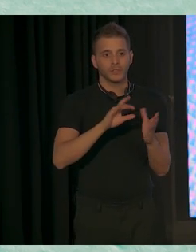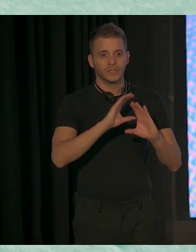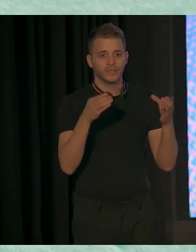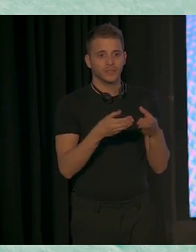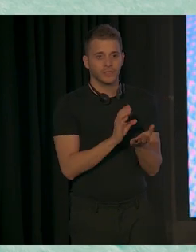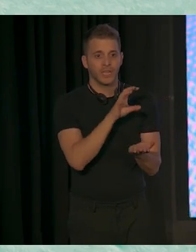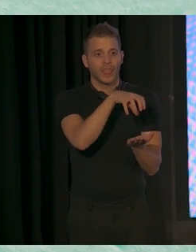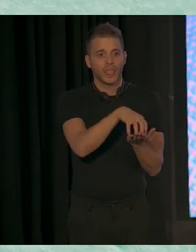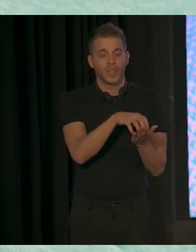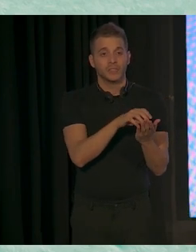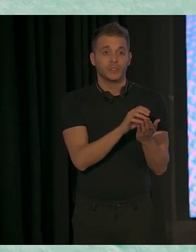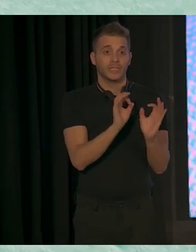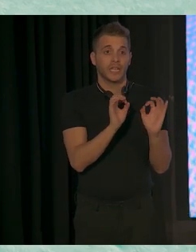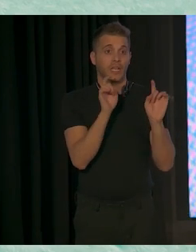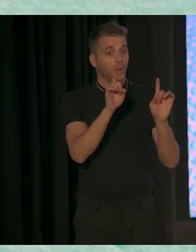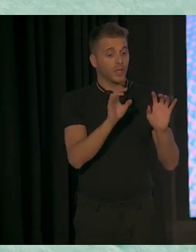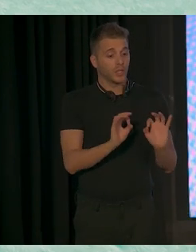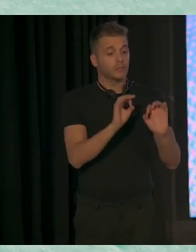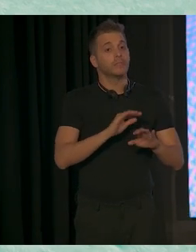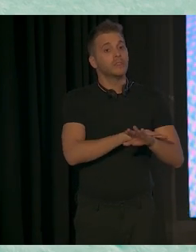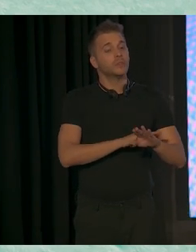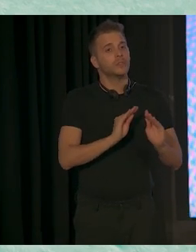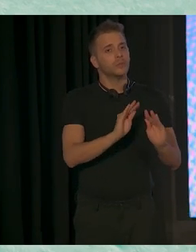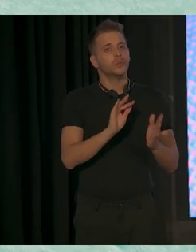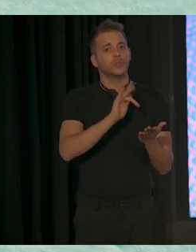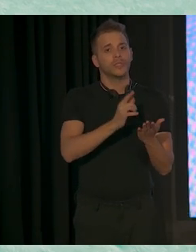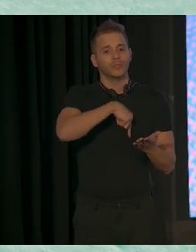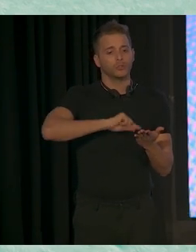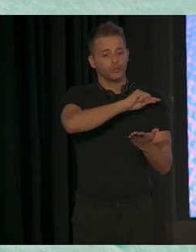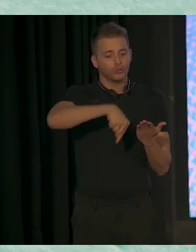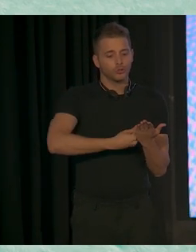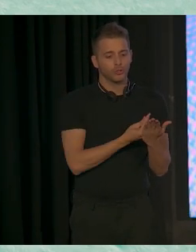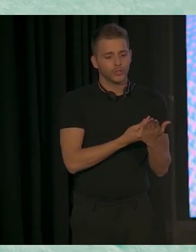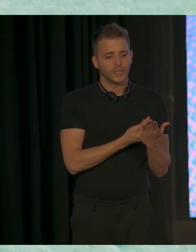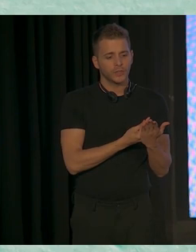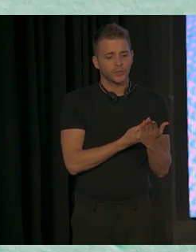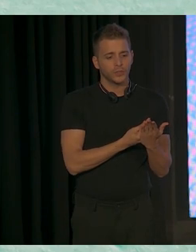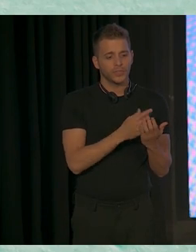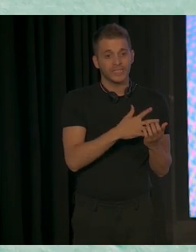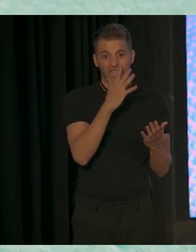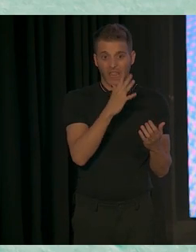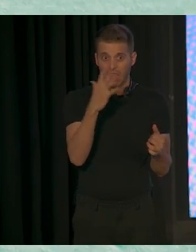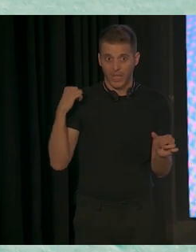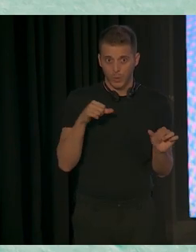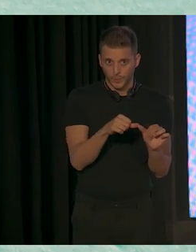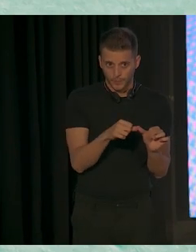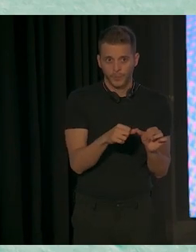especial, con el estado. Tenemos un contrato con ellos en el año 5. Y